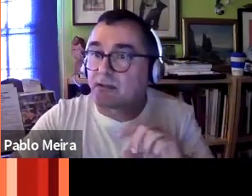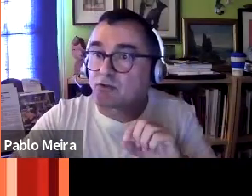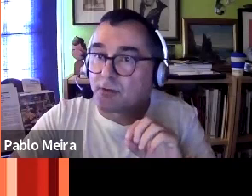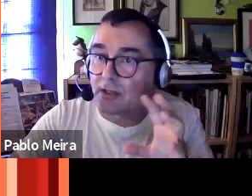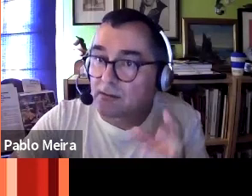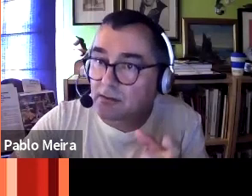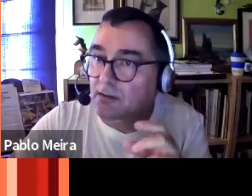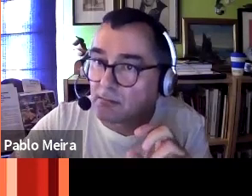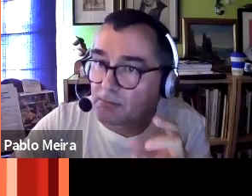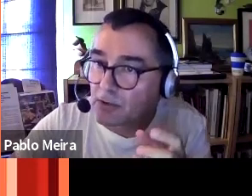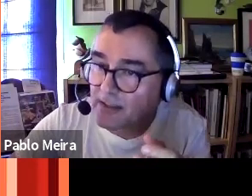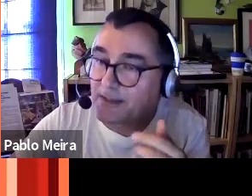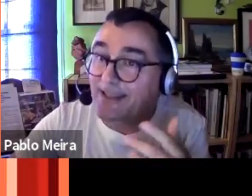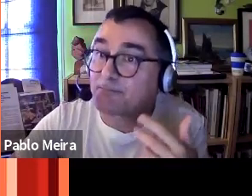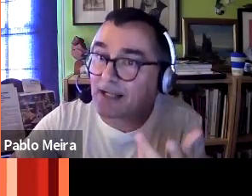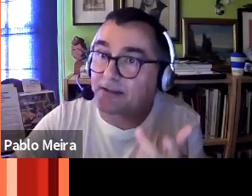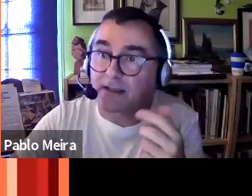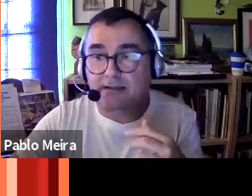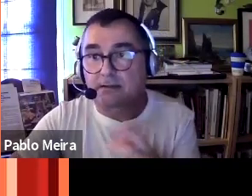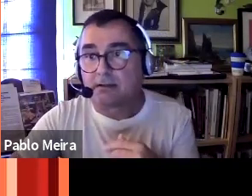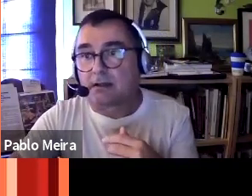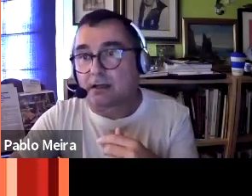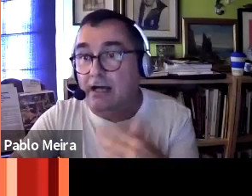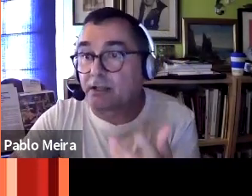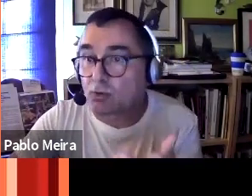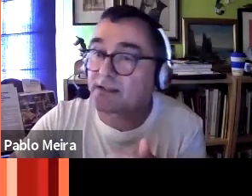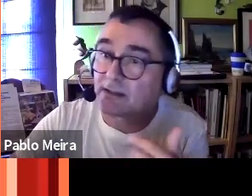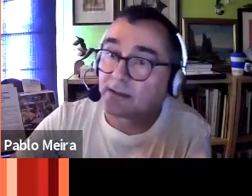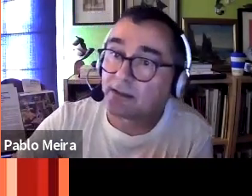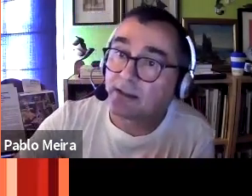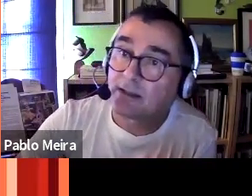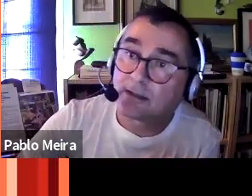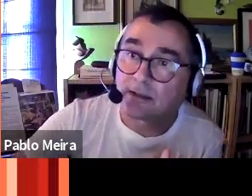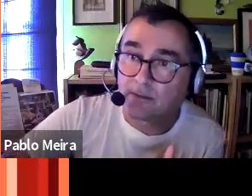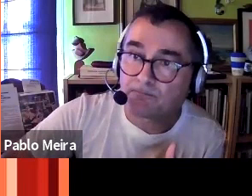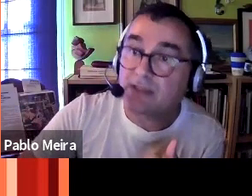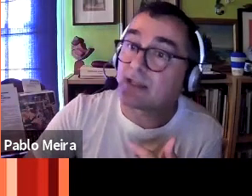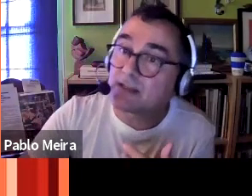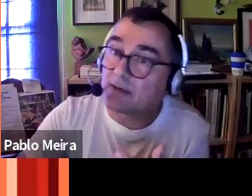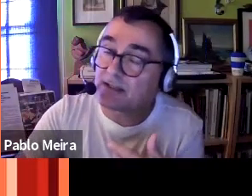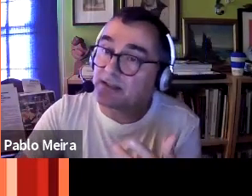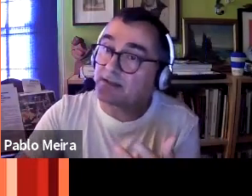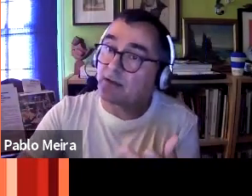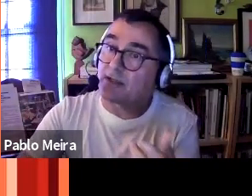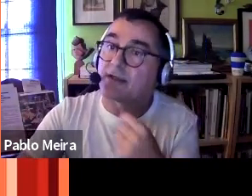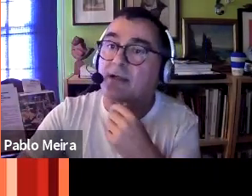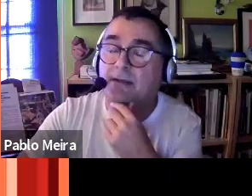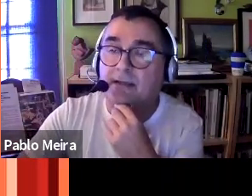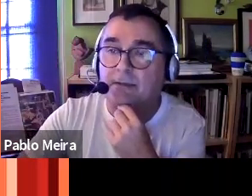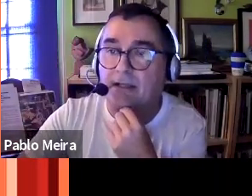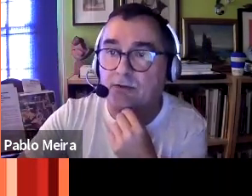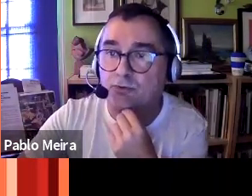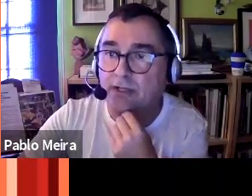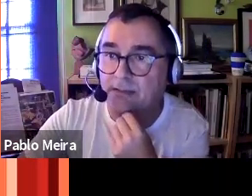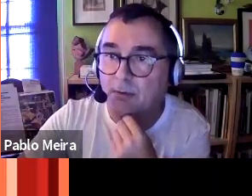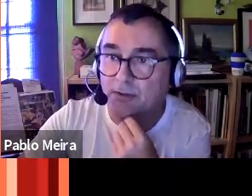la atención precisamente sobre que, viendo determinadas prácticas agrícolas intensivas que ya se desarrollaban en